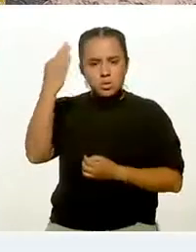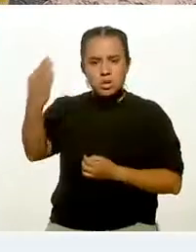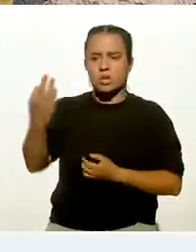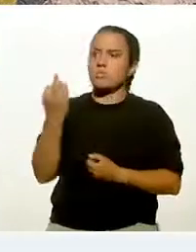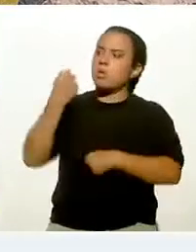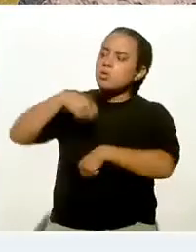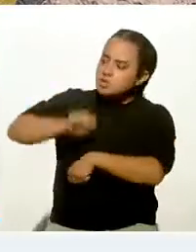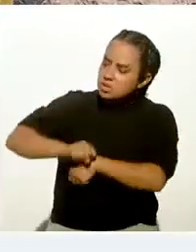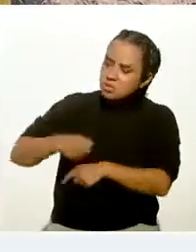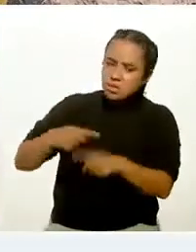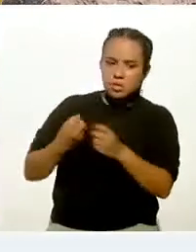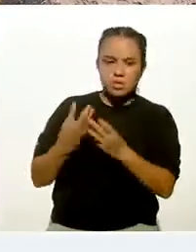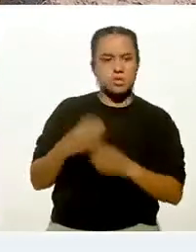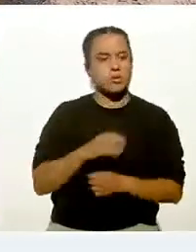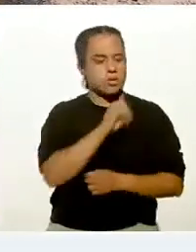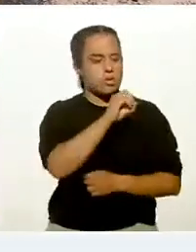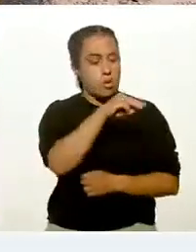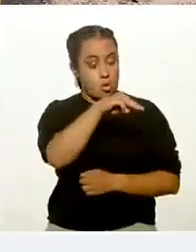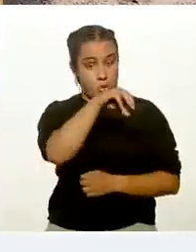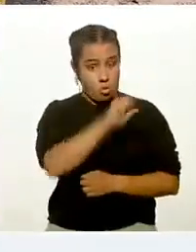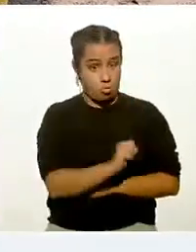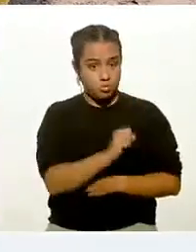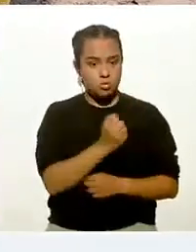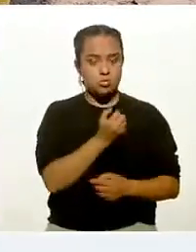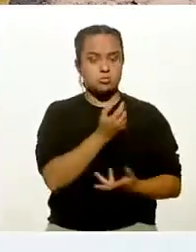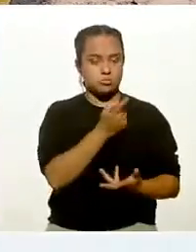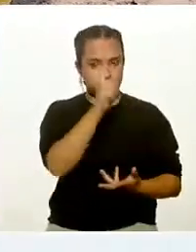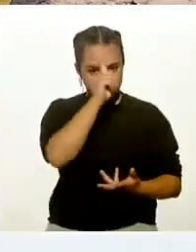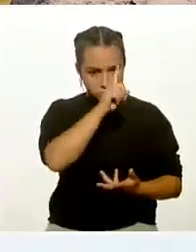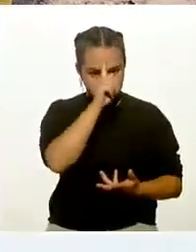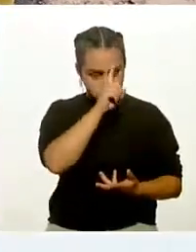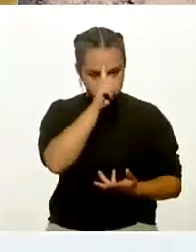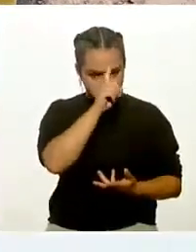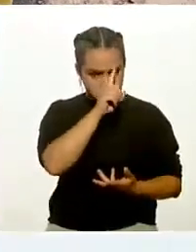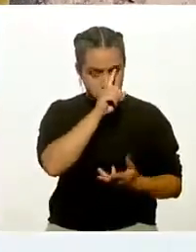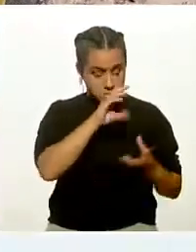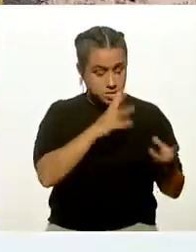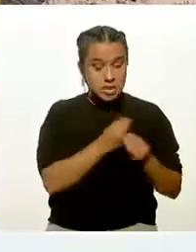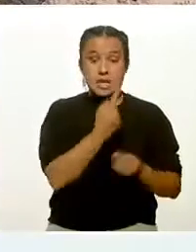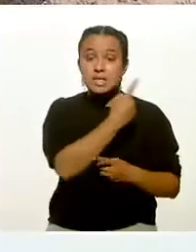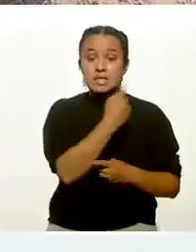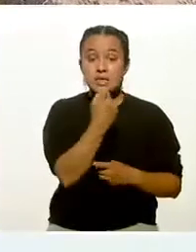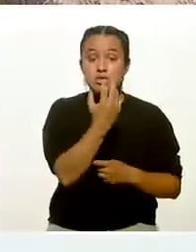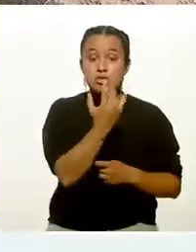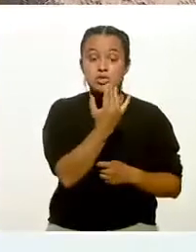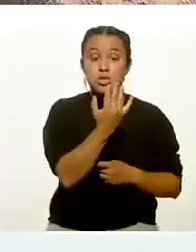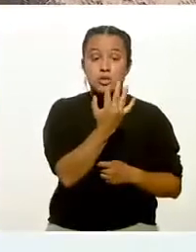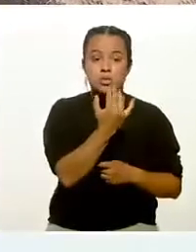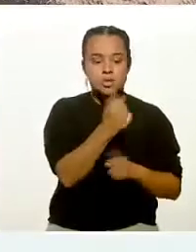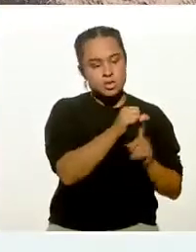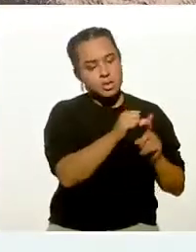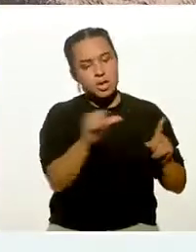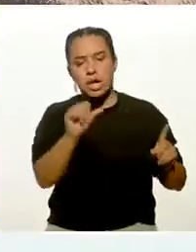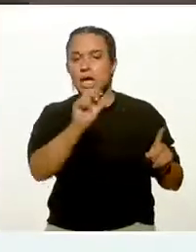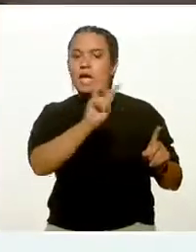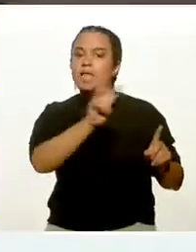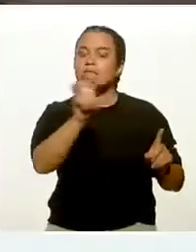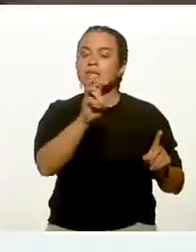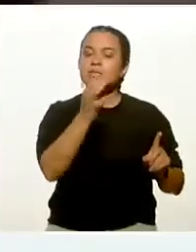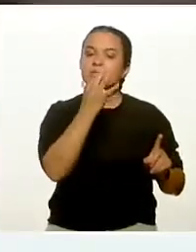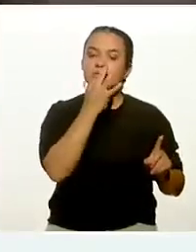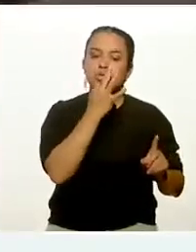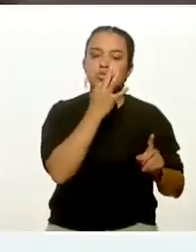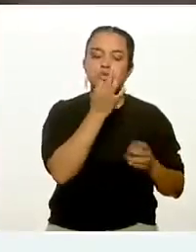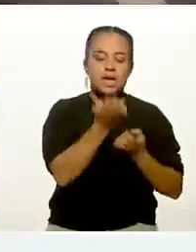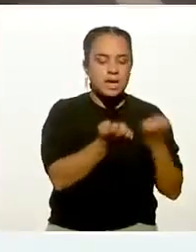etcétera? La Organización Mundial de la Salud pide que se realicen en total 150 a 300 minutos de actividad física